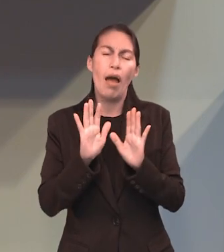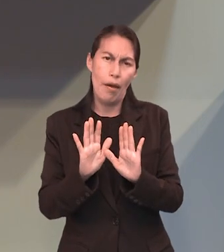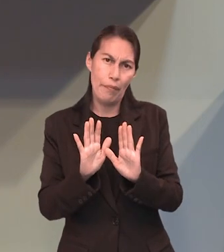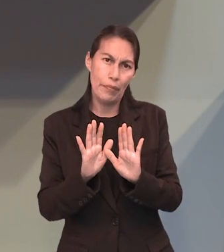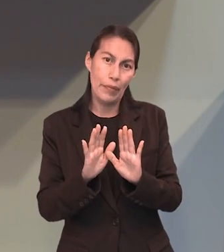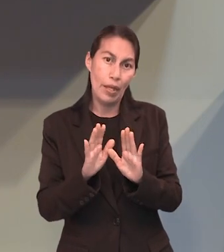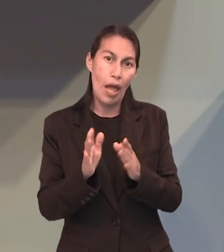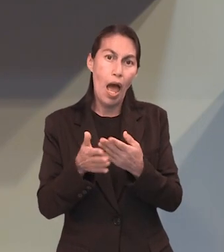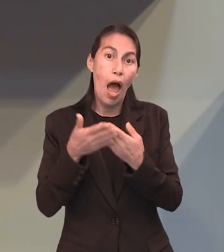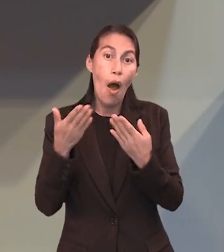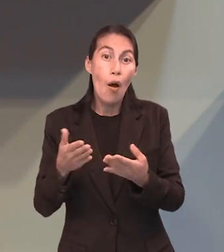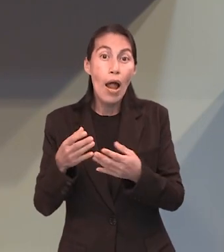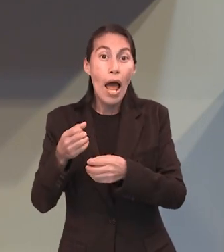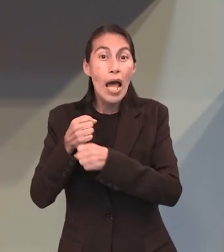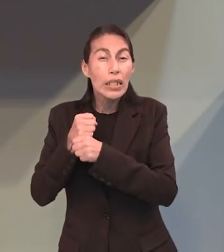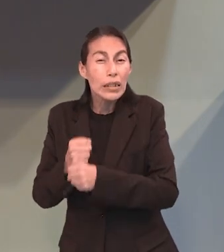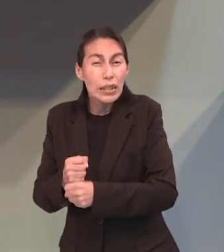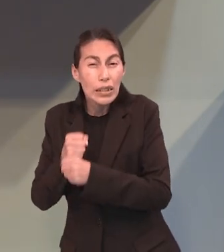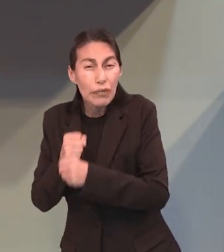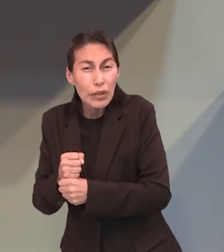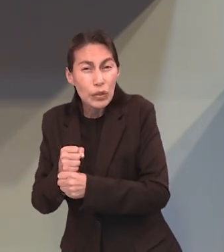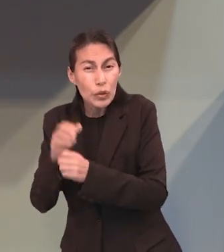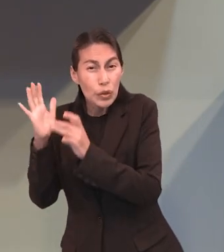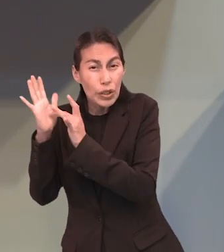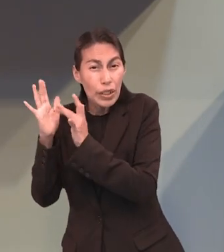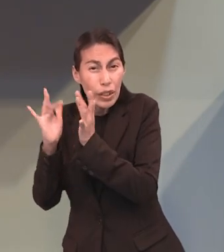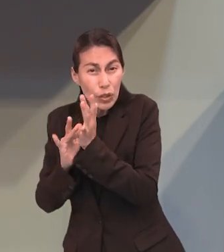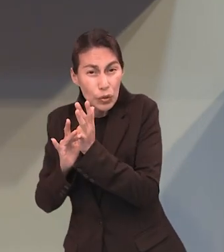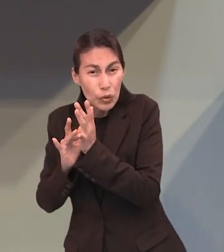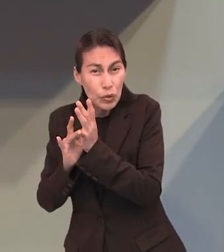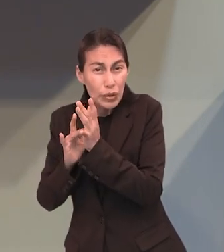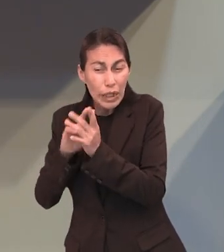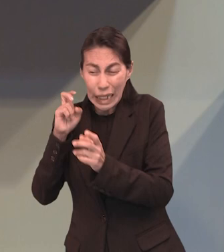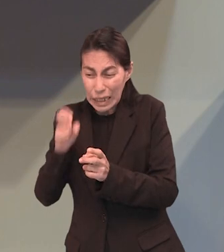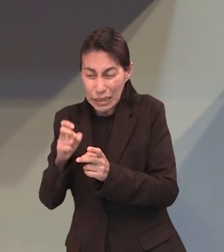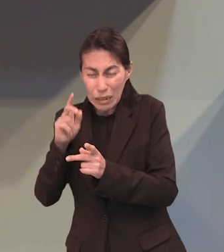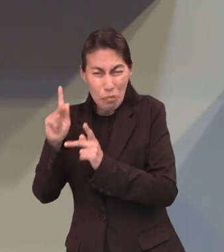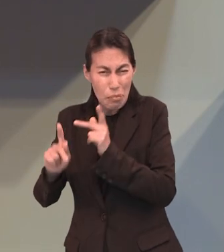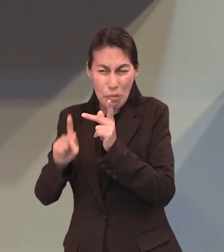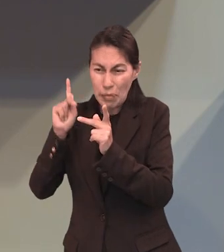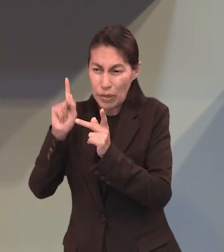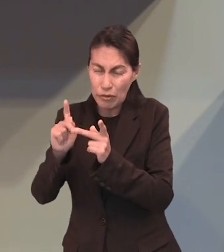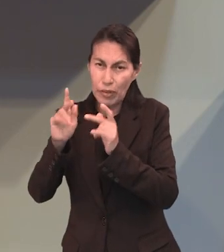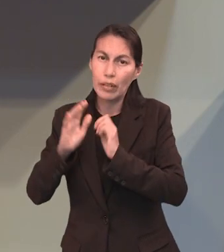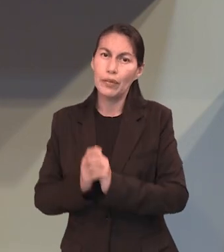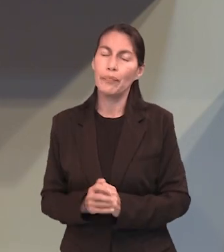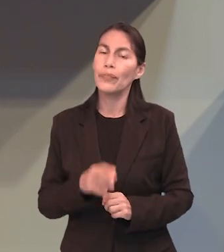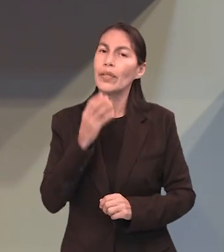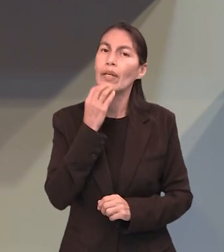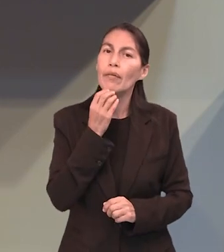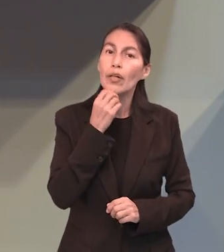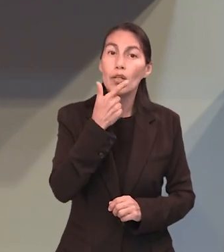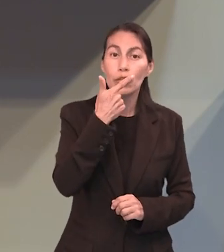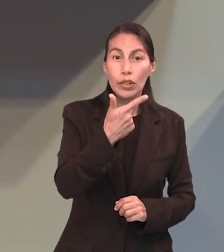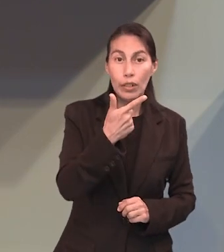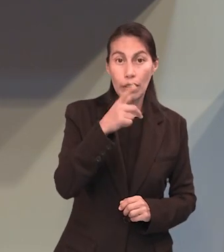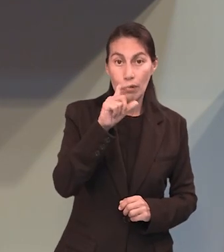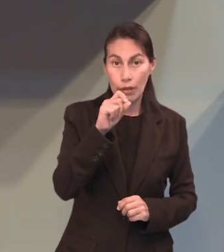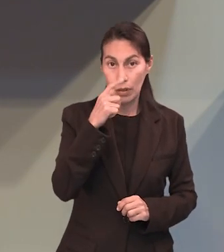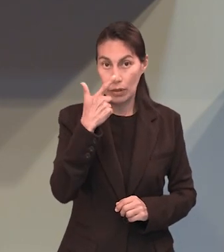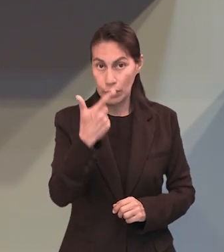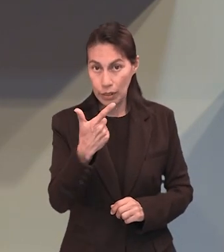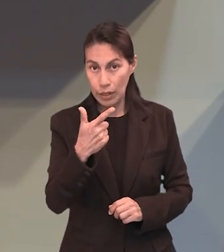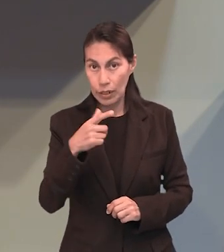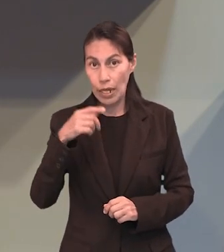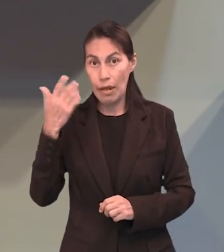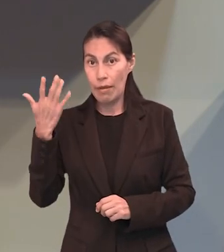de ese sacrificio perfecto de Jesús a la luz de los versículos de Hebreos 7, 27 y